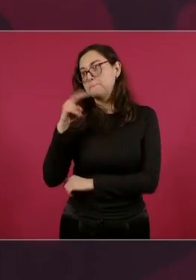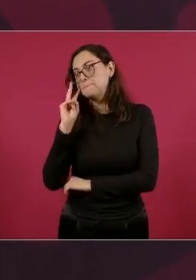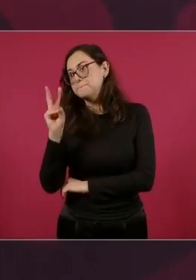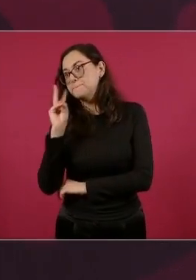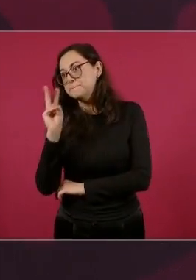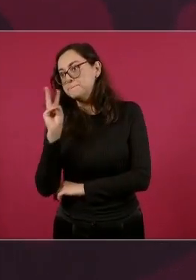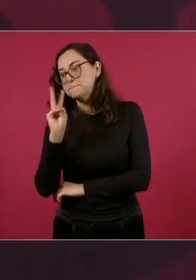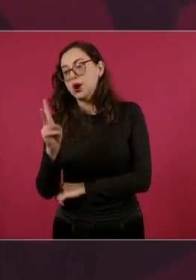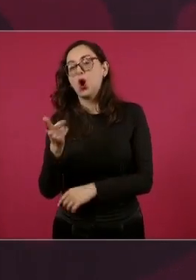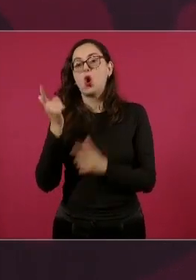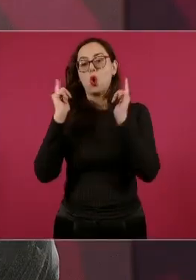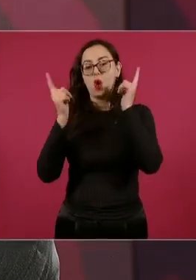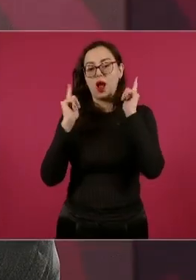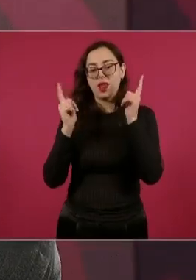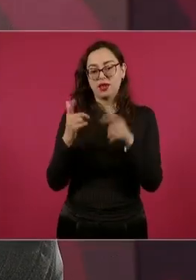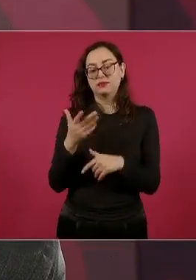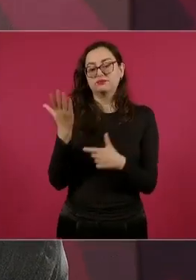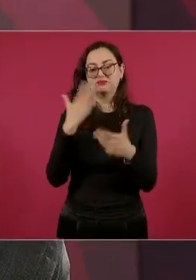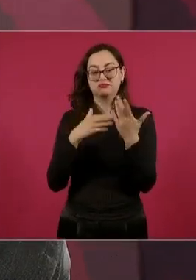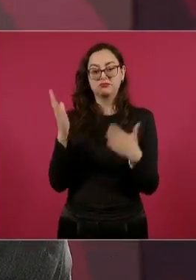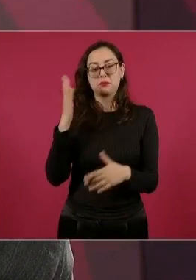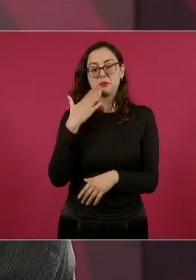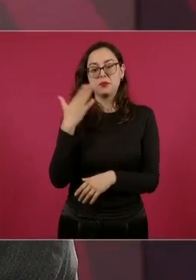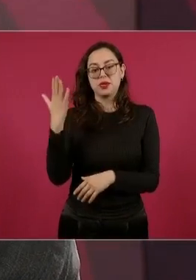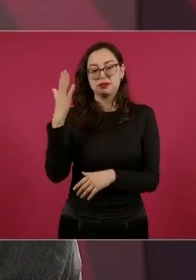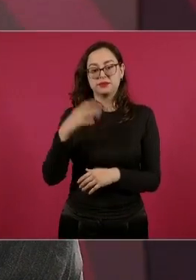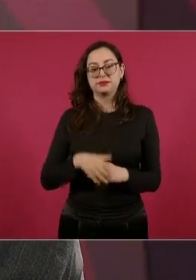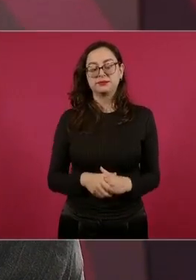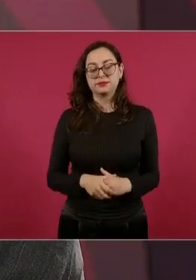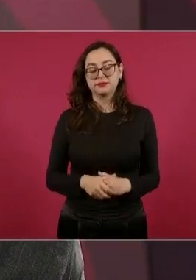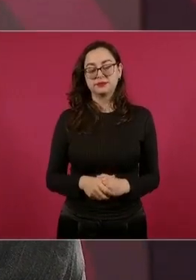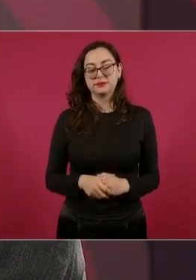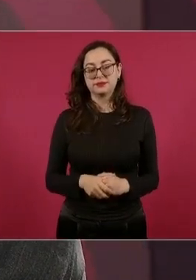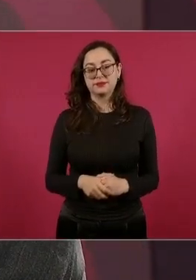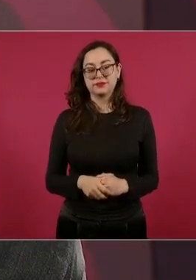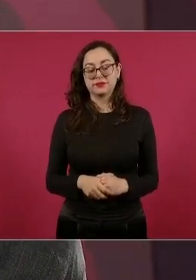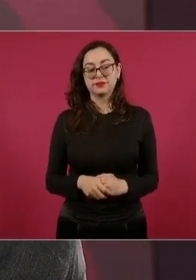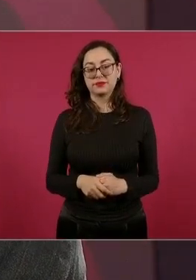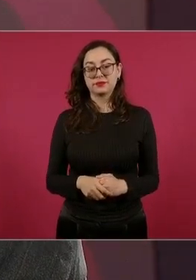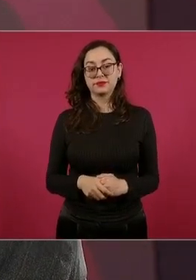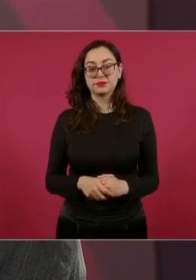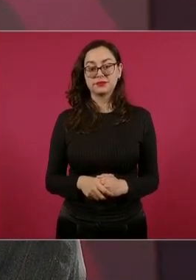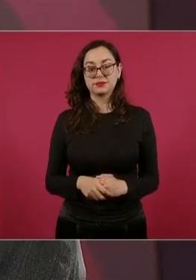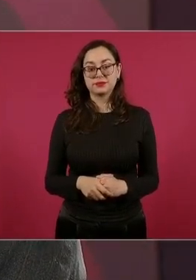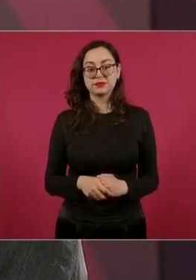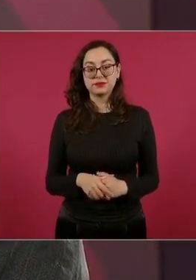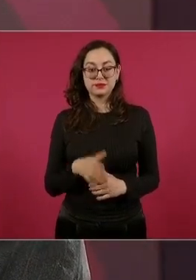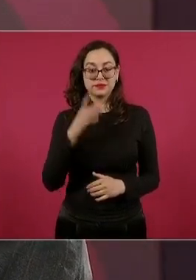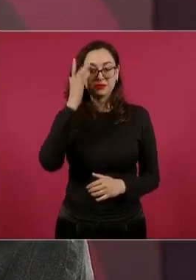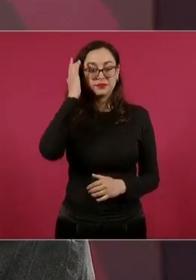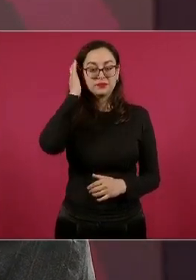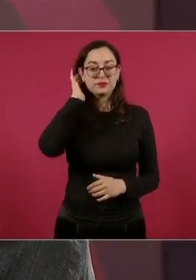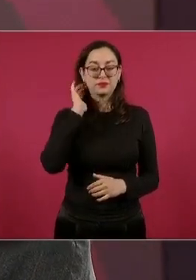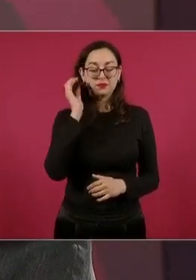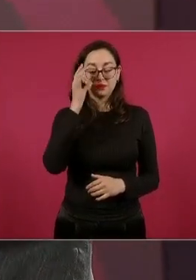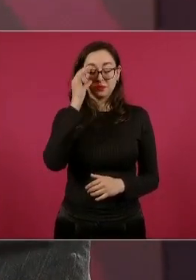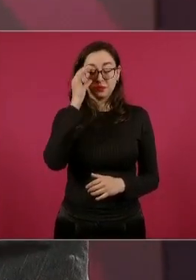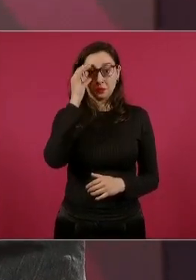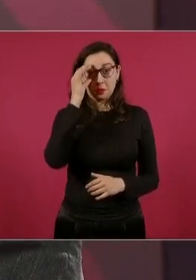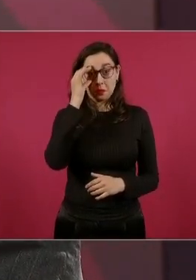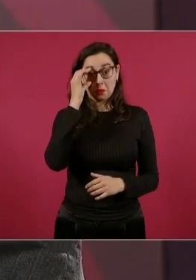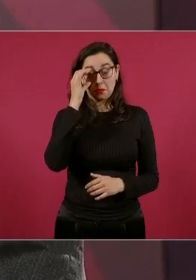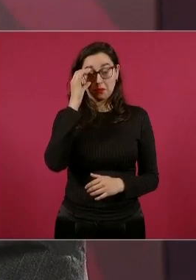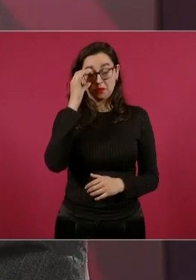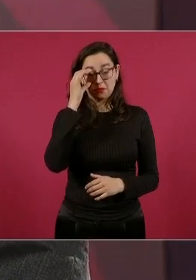muy bien. También a ellos les decimos que vamos a